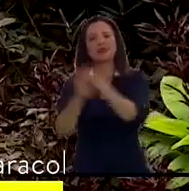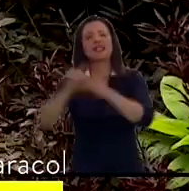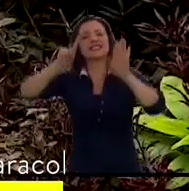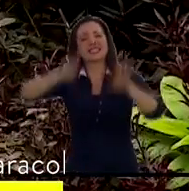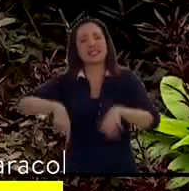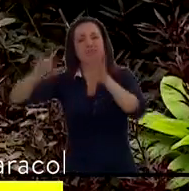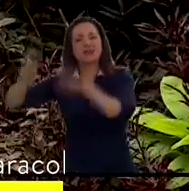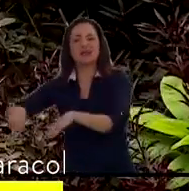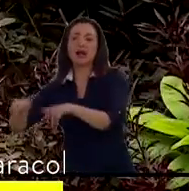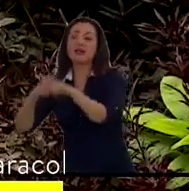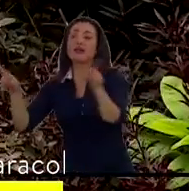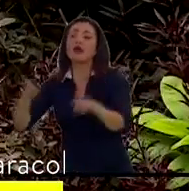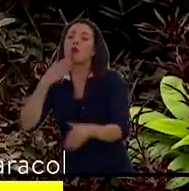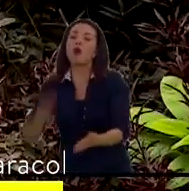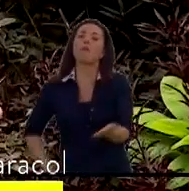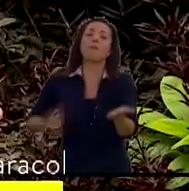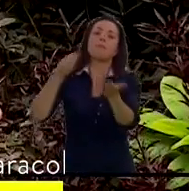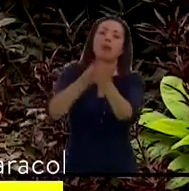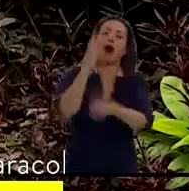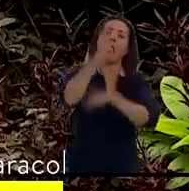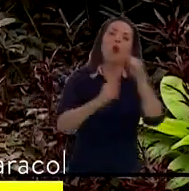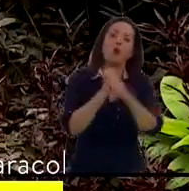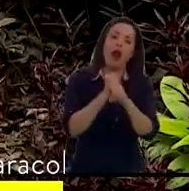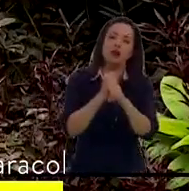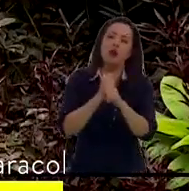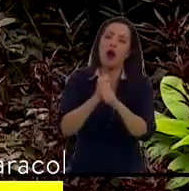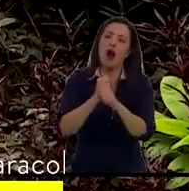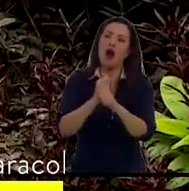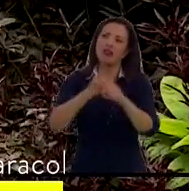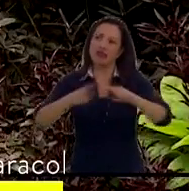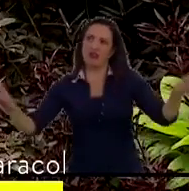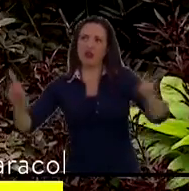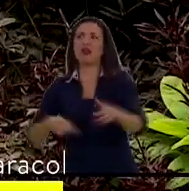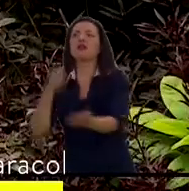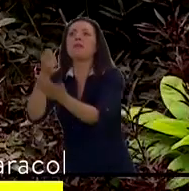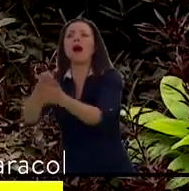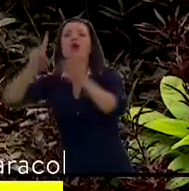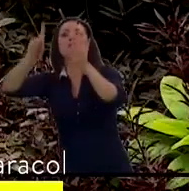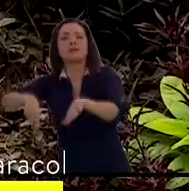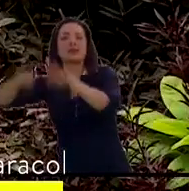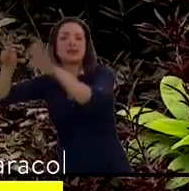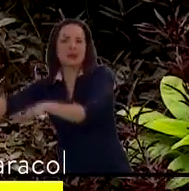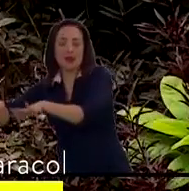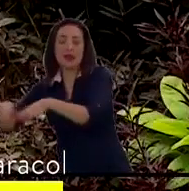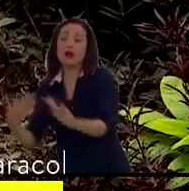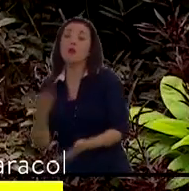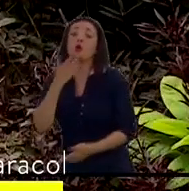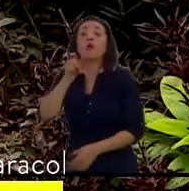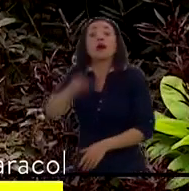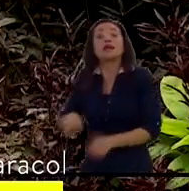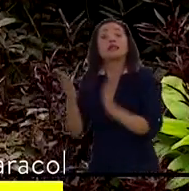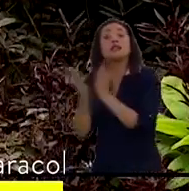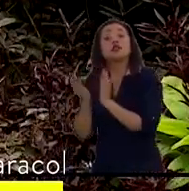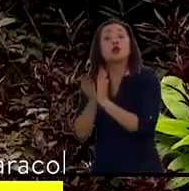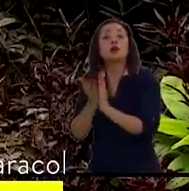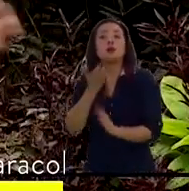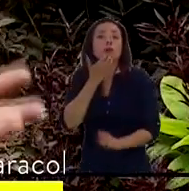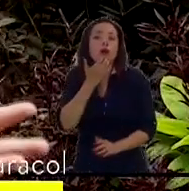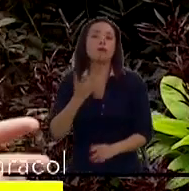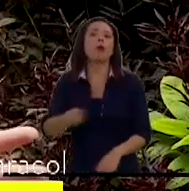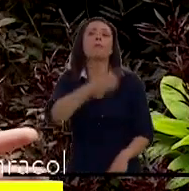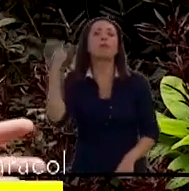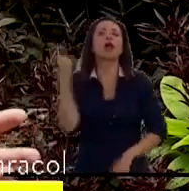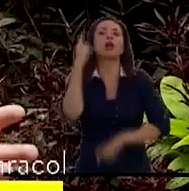una matrícula anual que pagar una matrícula semestral. No es igual que un estudiante pierda un año a que